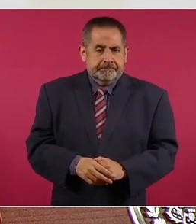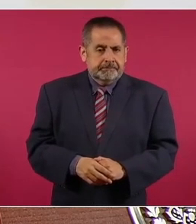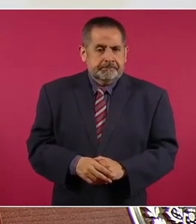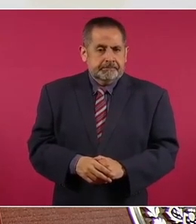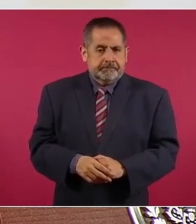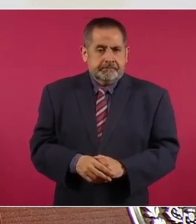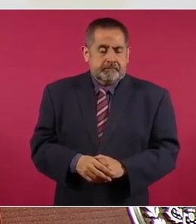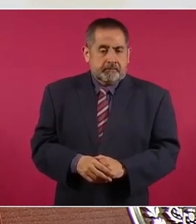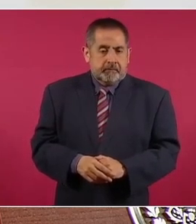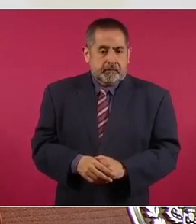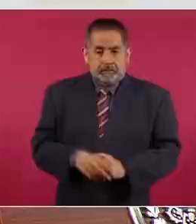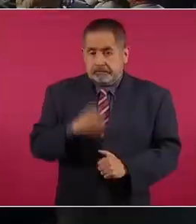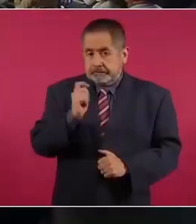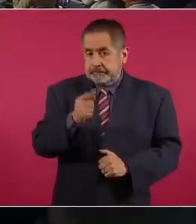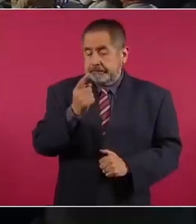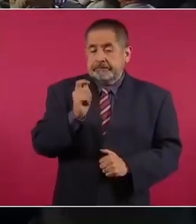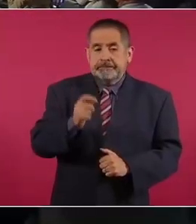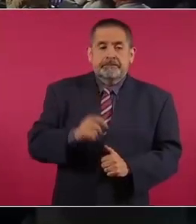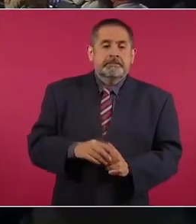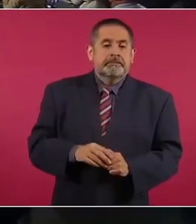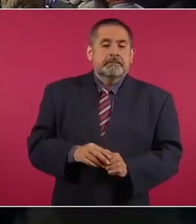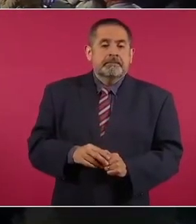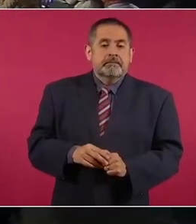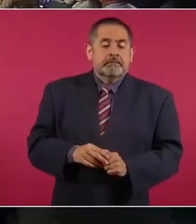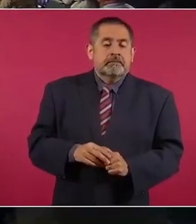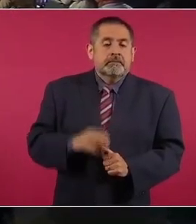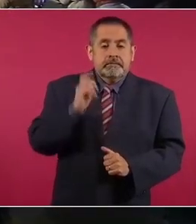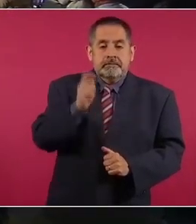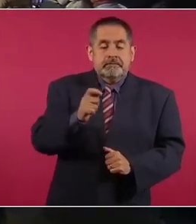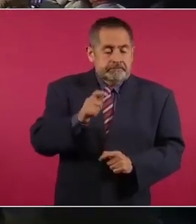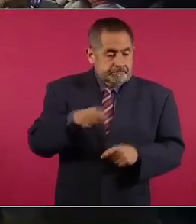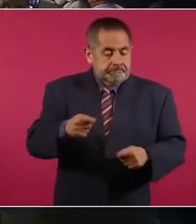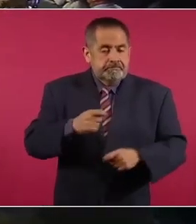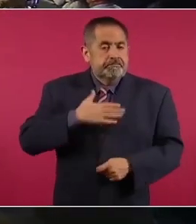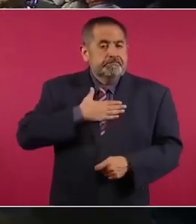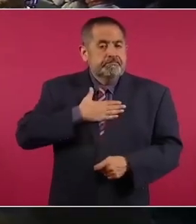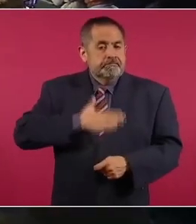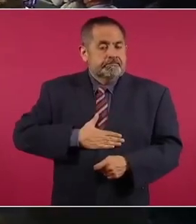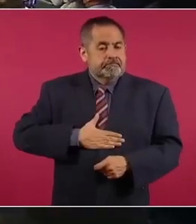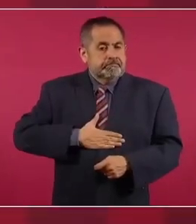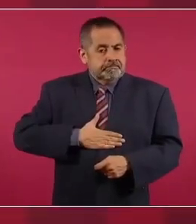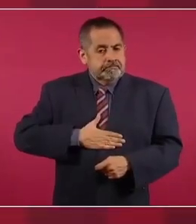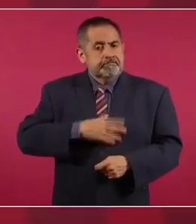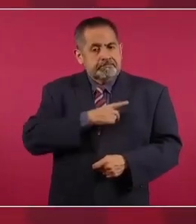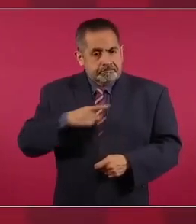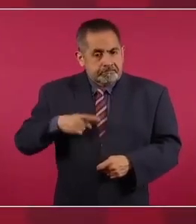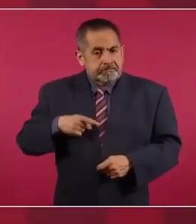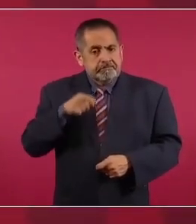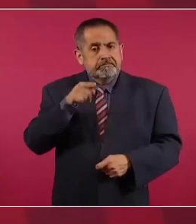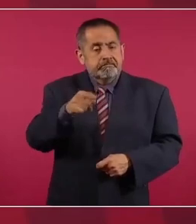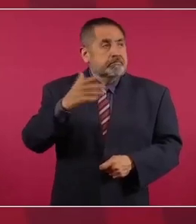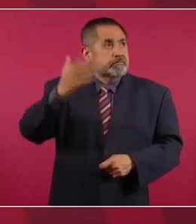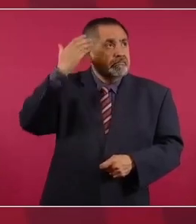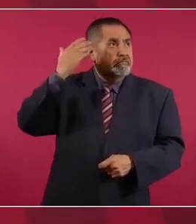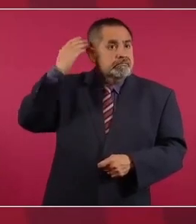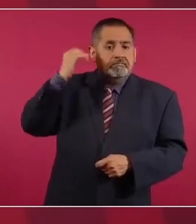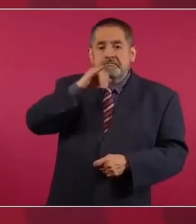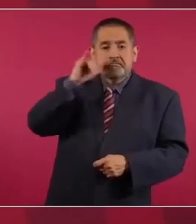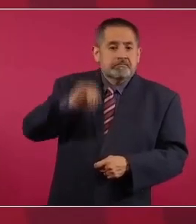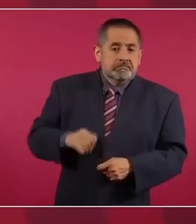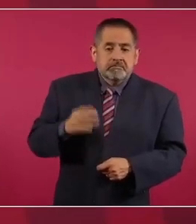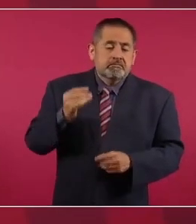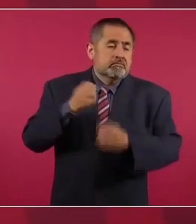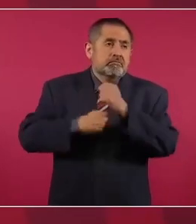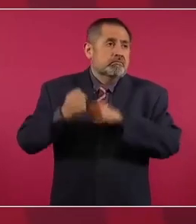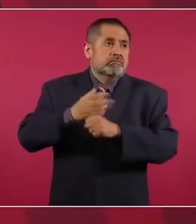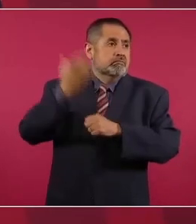cuando es un acto de justicia que no se había visto en muchos